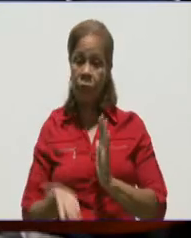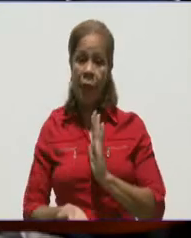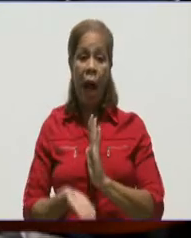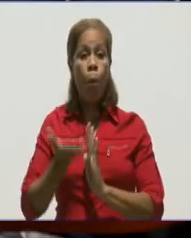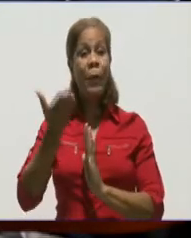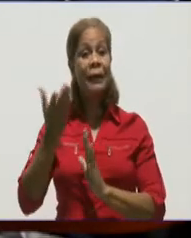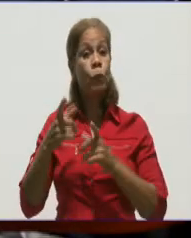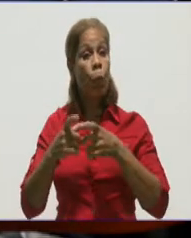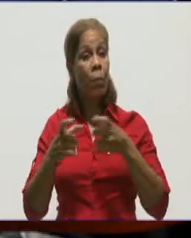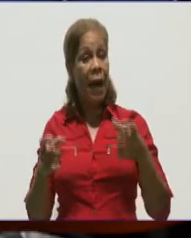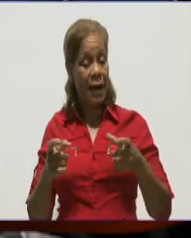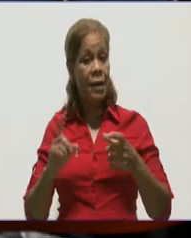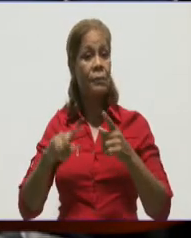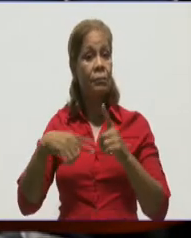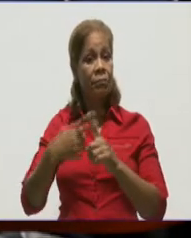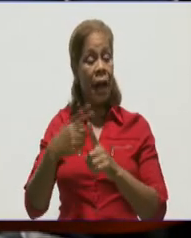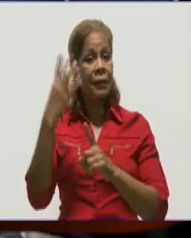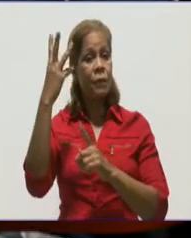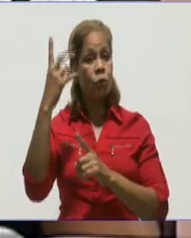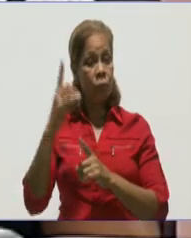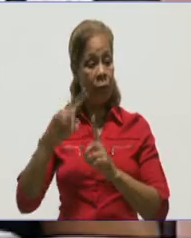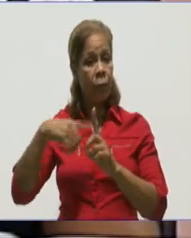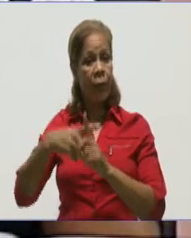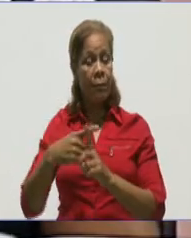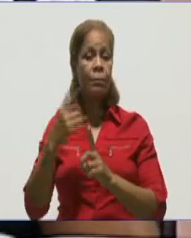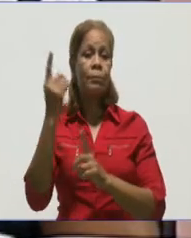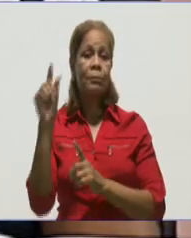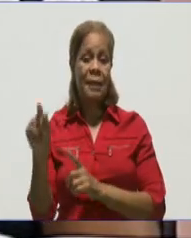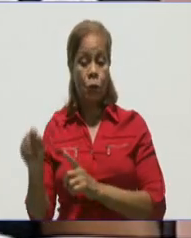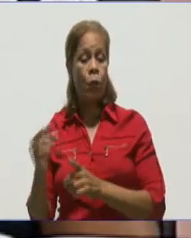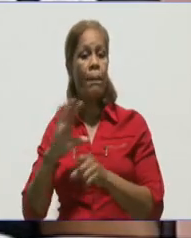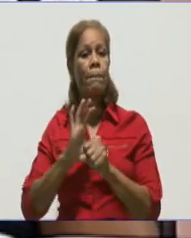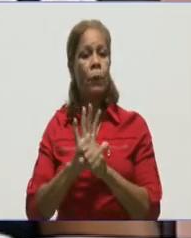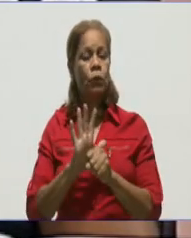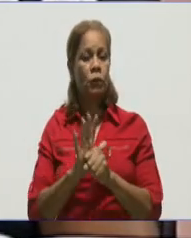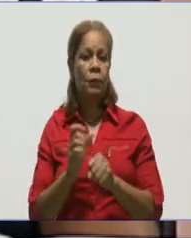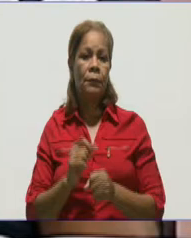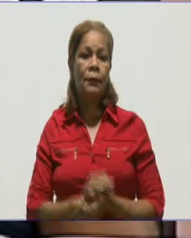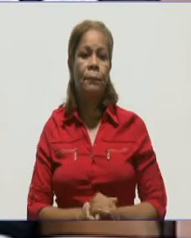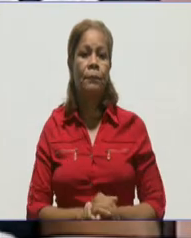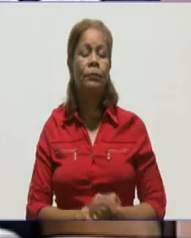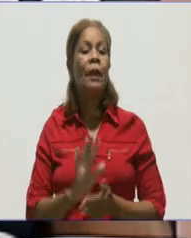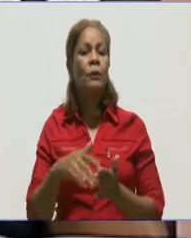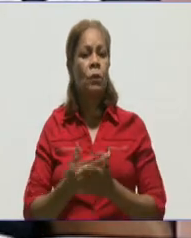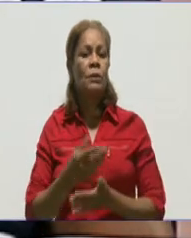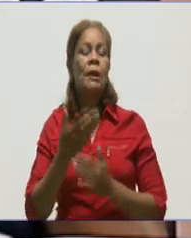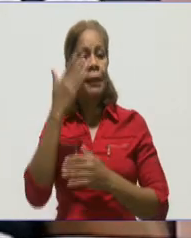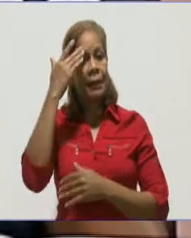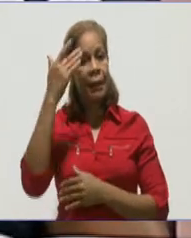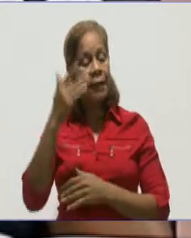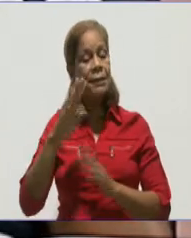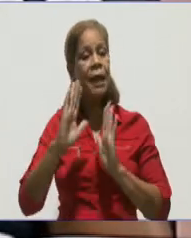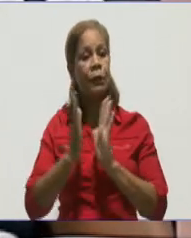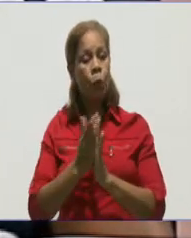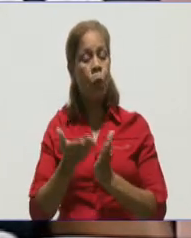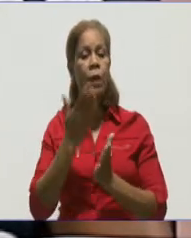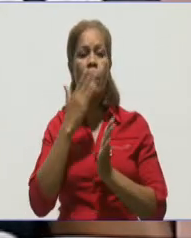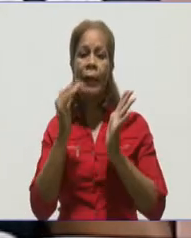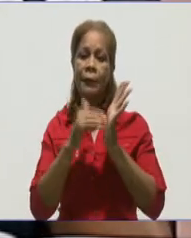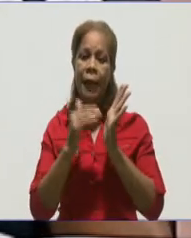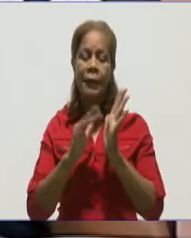Bien, como decía usted y la doctora Kenia, las indisciplinas sociales